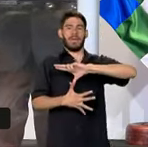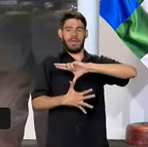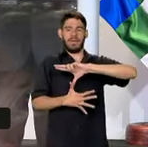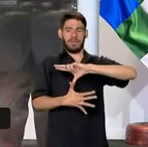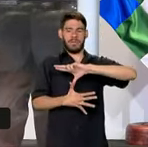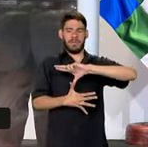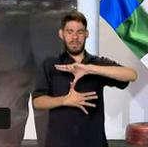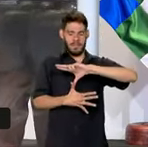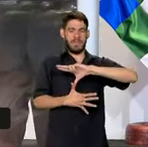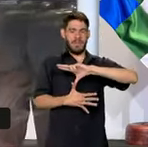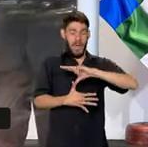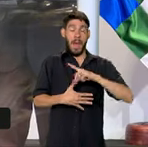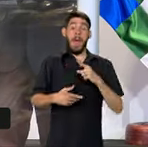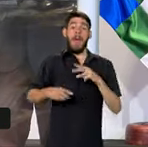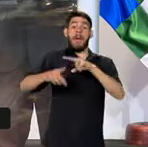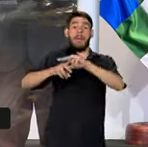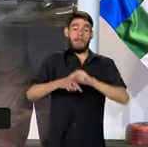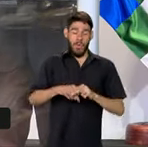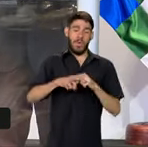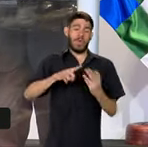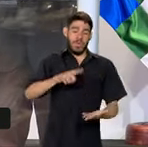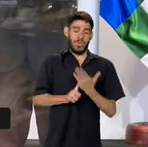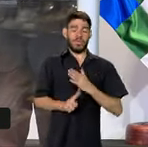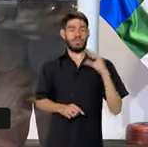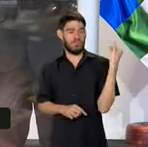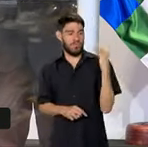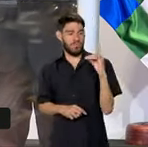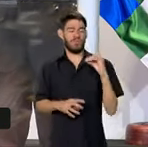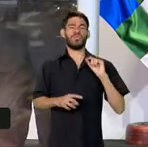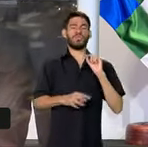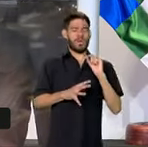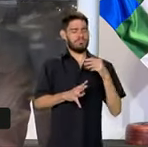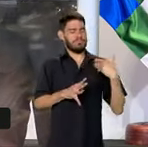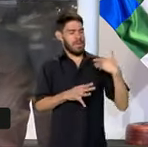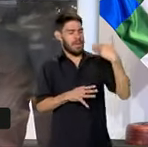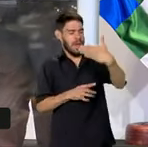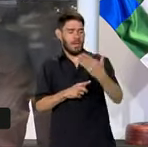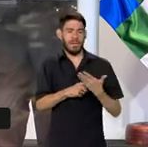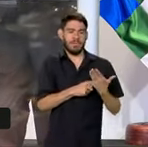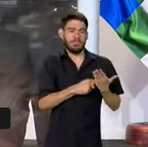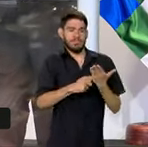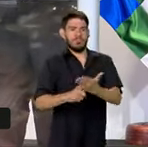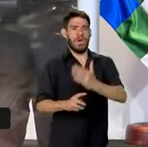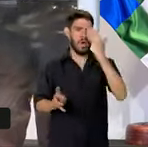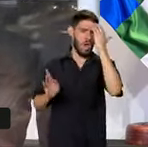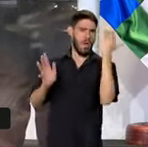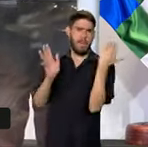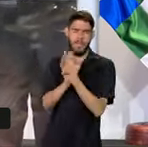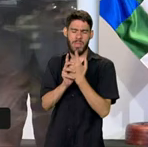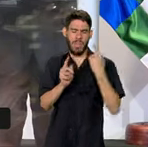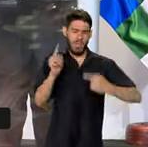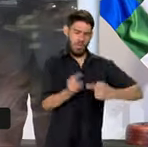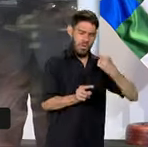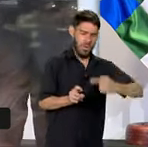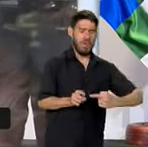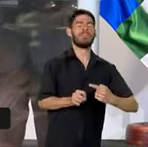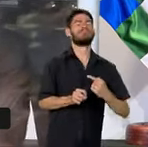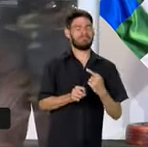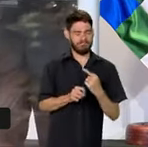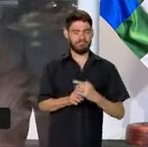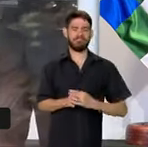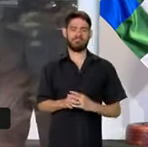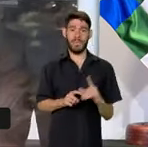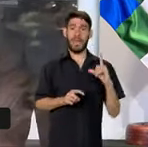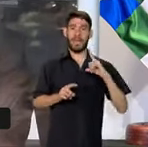Por eso, el compromiso de Bolivia, de llevar adelante estos acordos, cumplir lo que estamos discutiendo, compañero Lula.